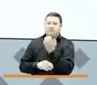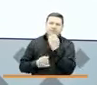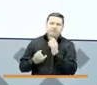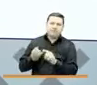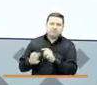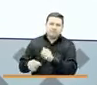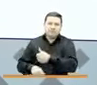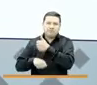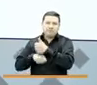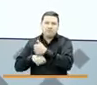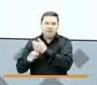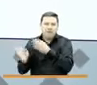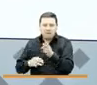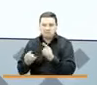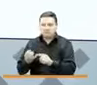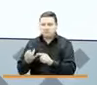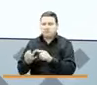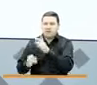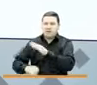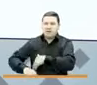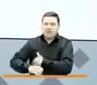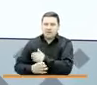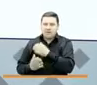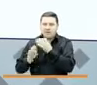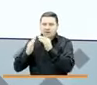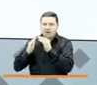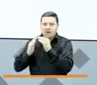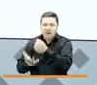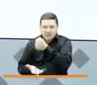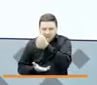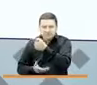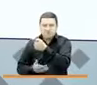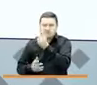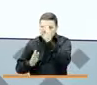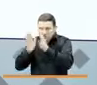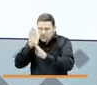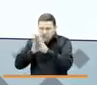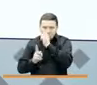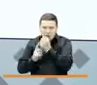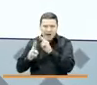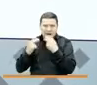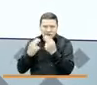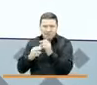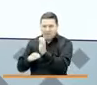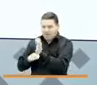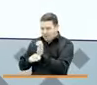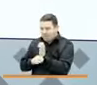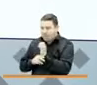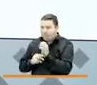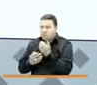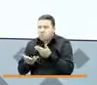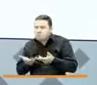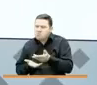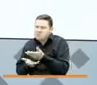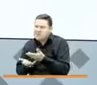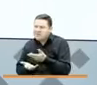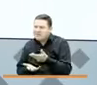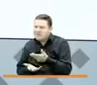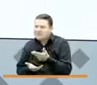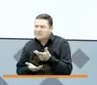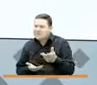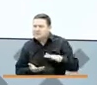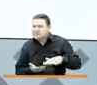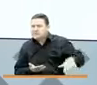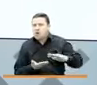Dirección Nacional de Planeación, el Ministerio de Hacienda, Prosperidad Social, y empezamos a revisar que había una población